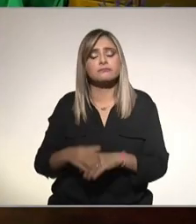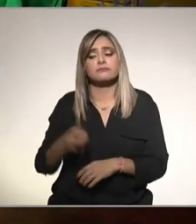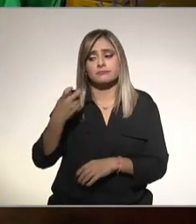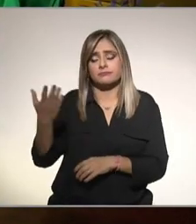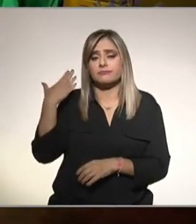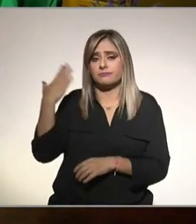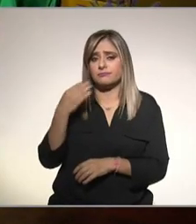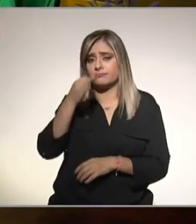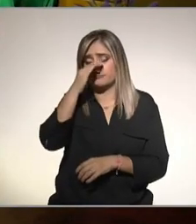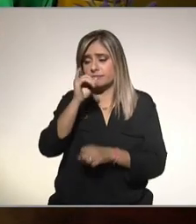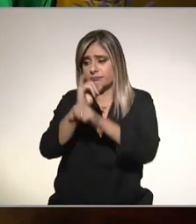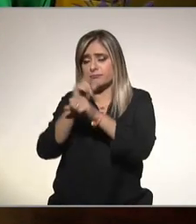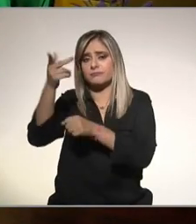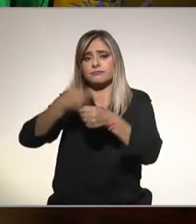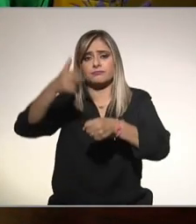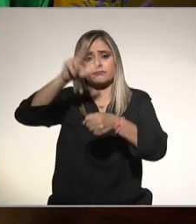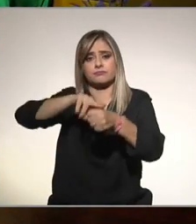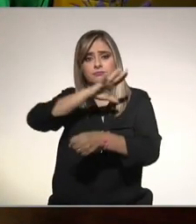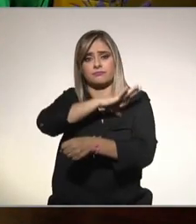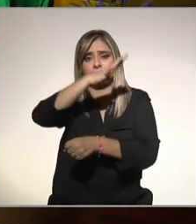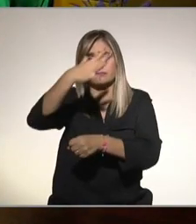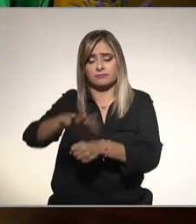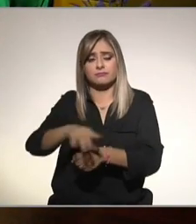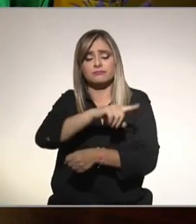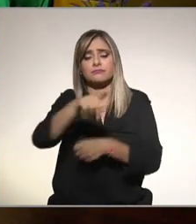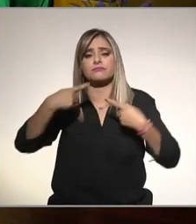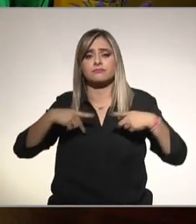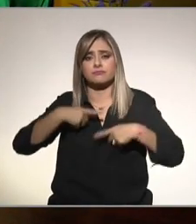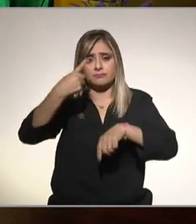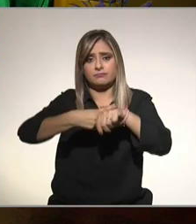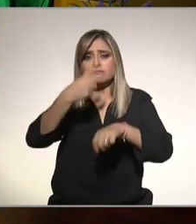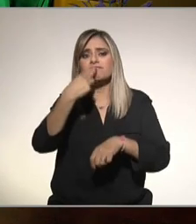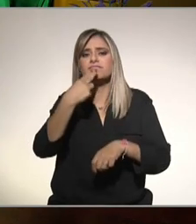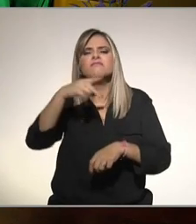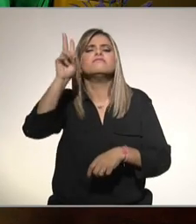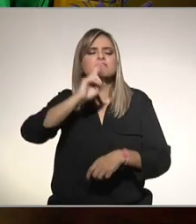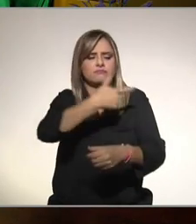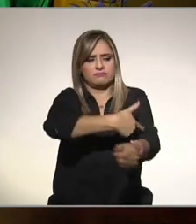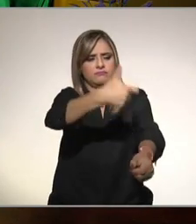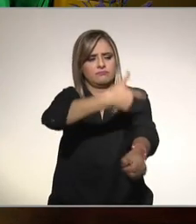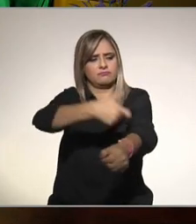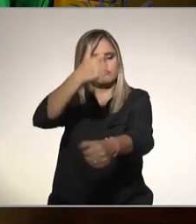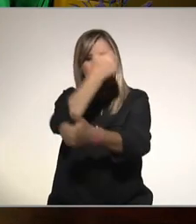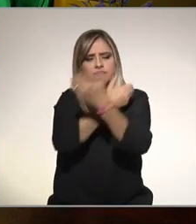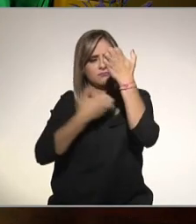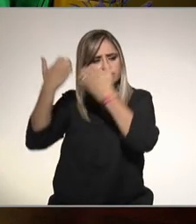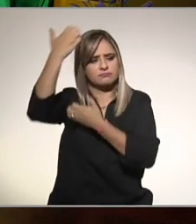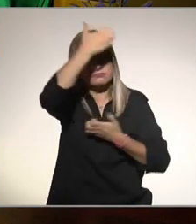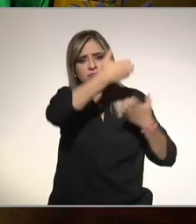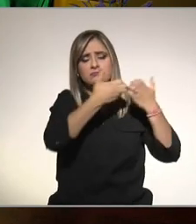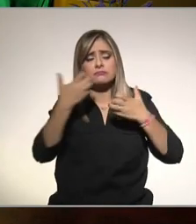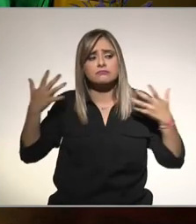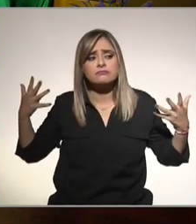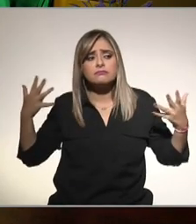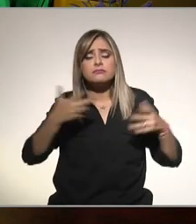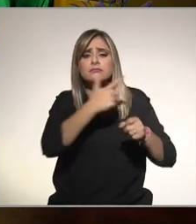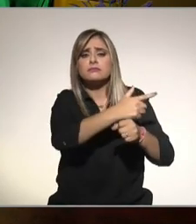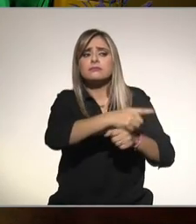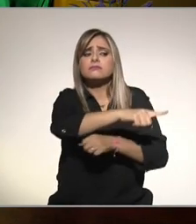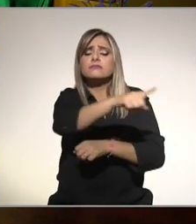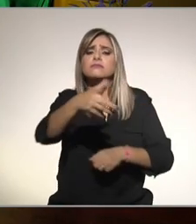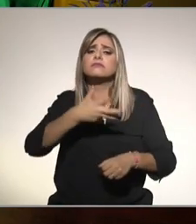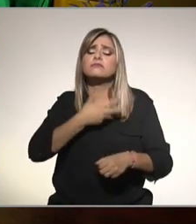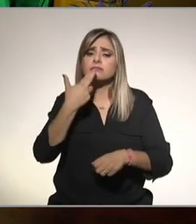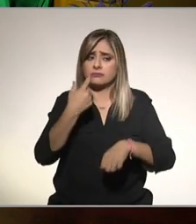aquí en el hospital general de México en pacientes que viven con diabetes esto es importante un punto más para decirle a toda la gente que vive